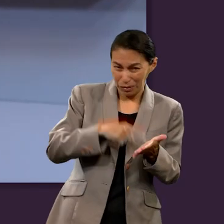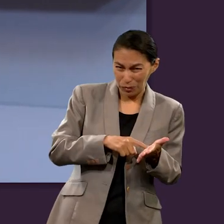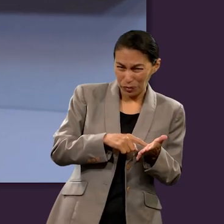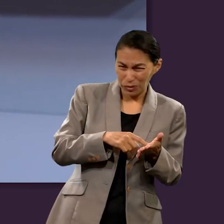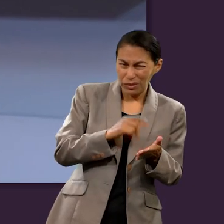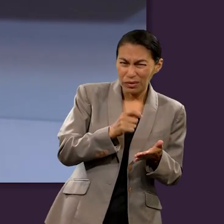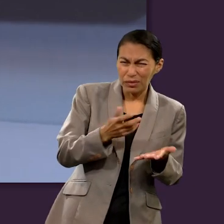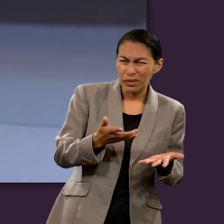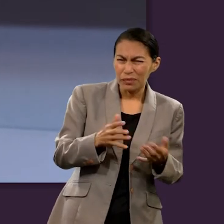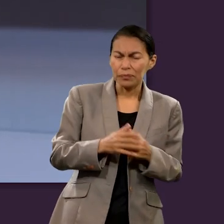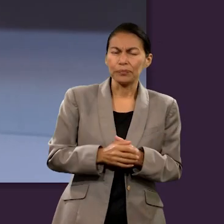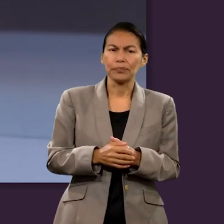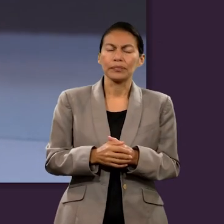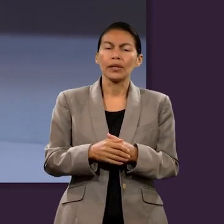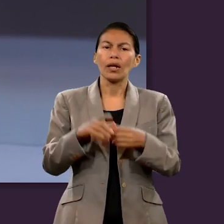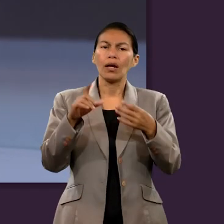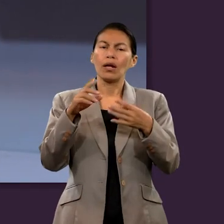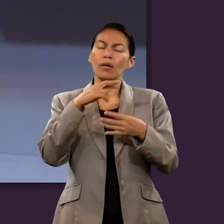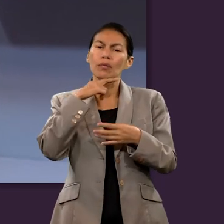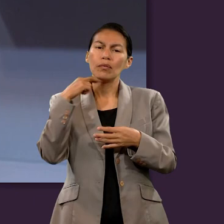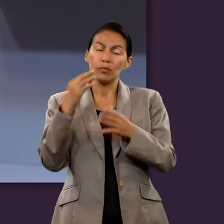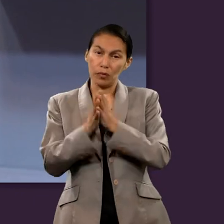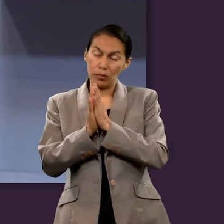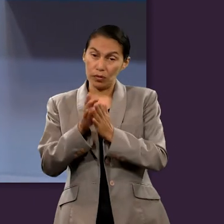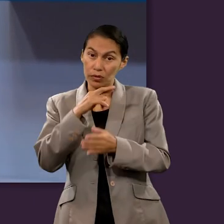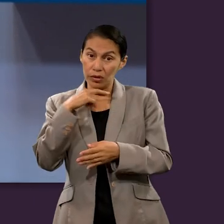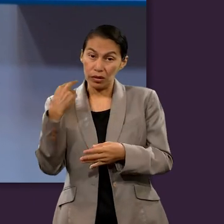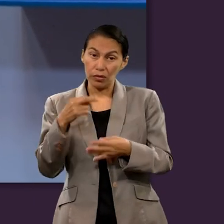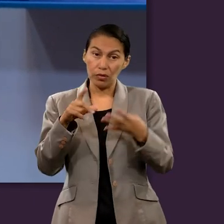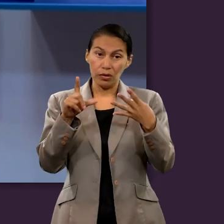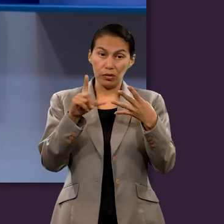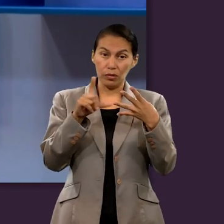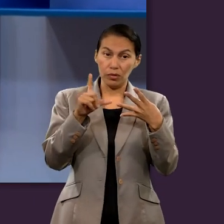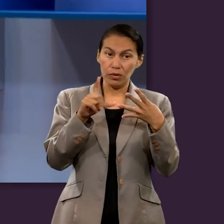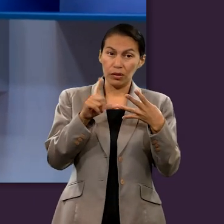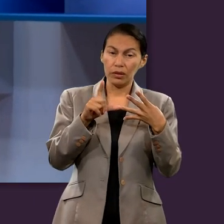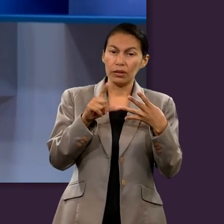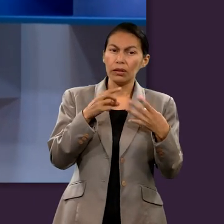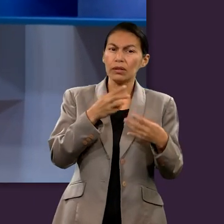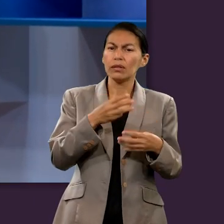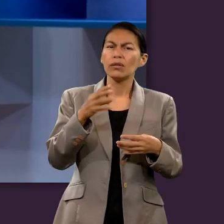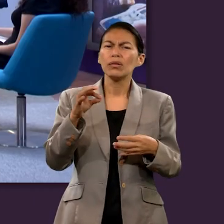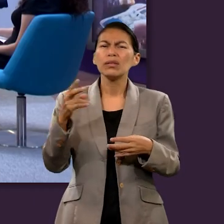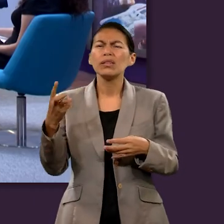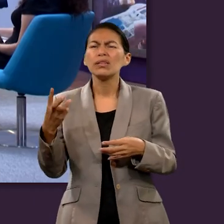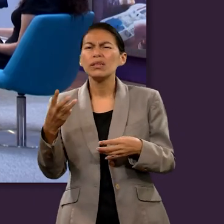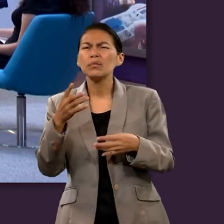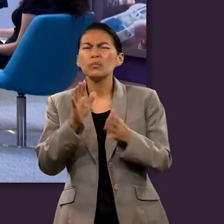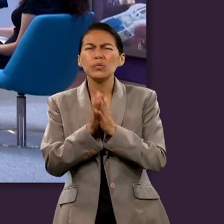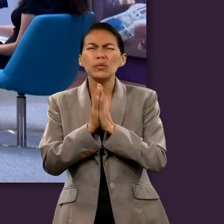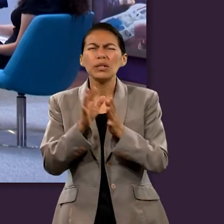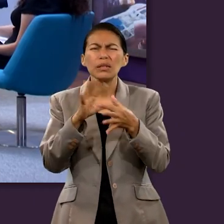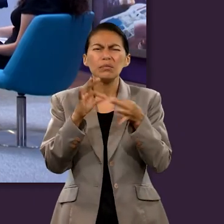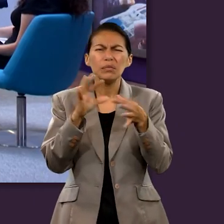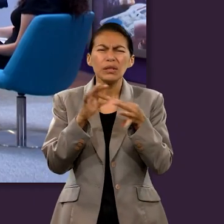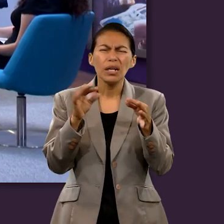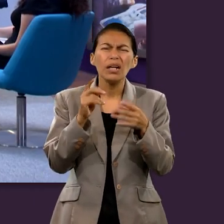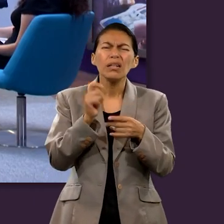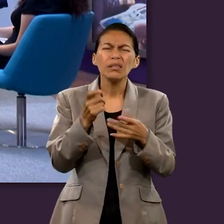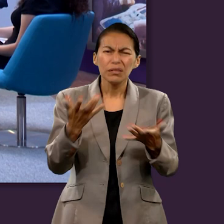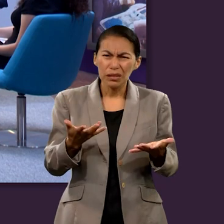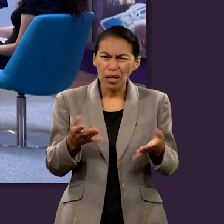dejar o echar por tierra lo que nosotros creemos realmente sobre la muerte. Ricardo,